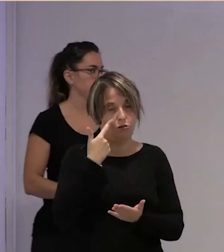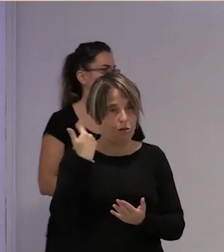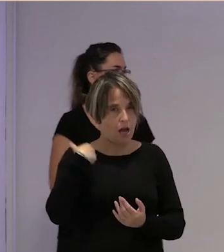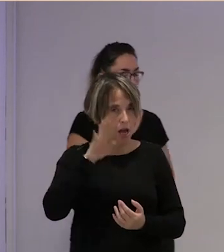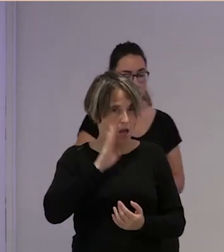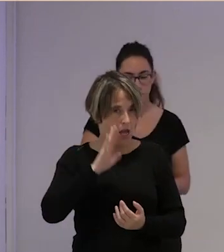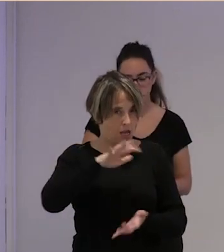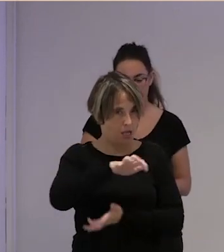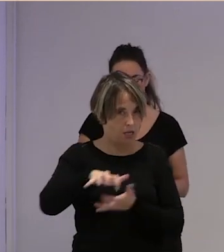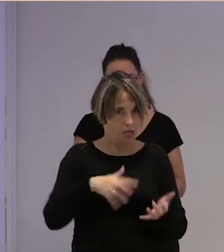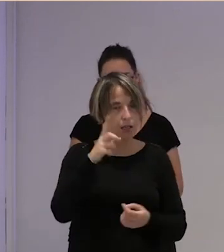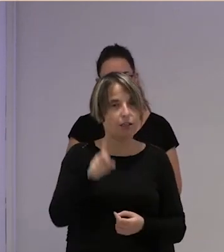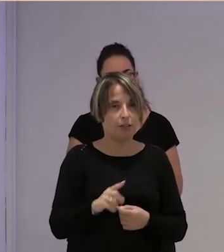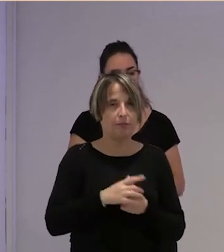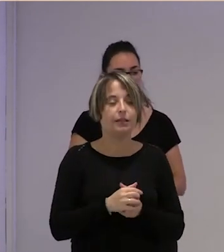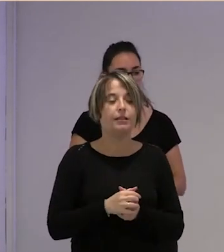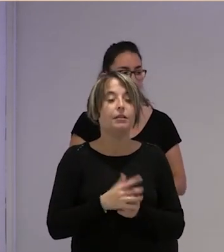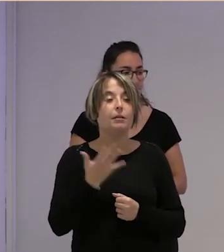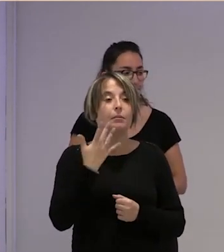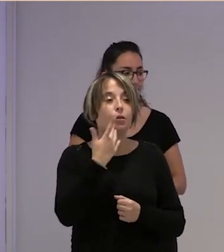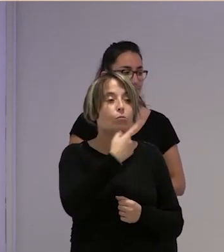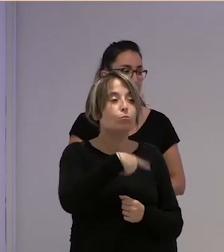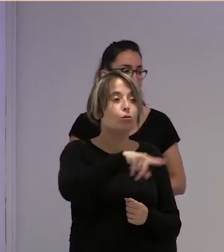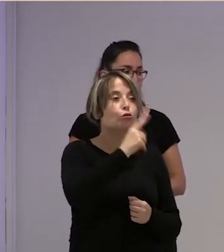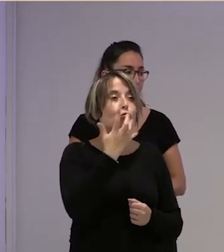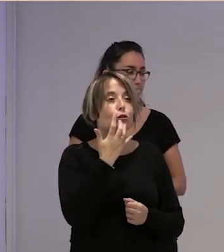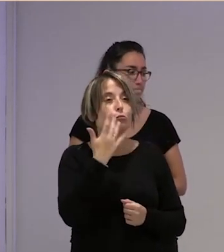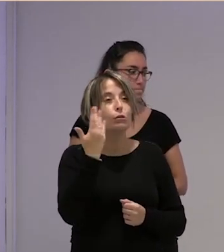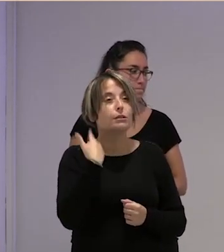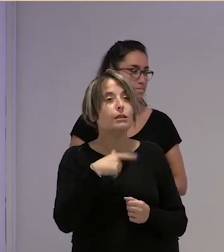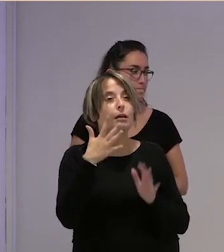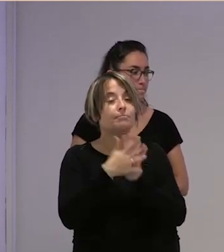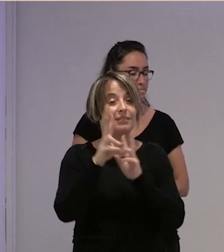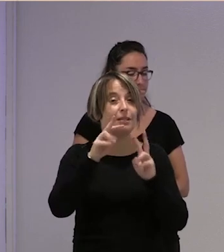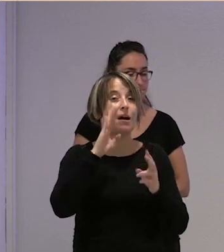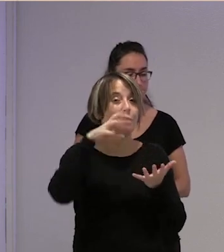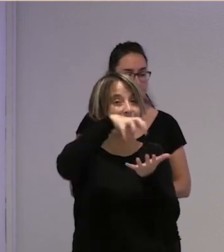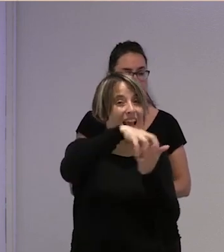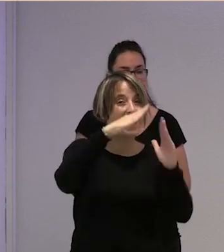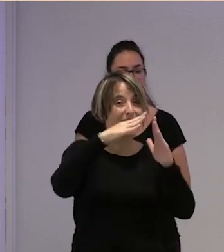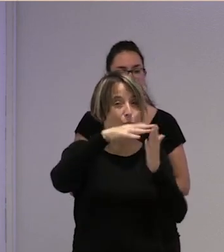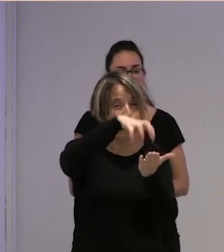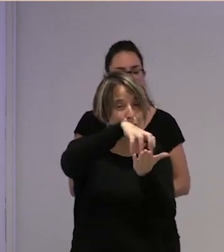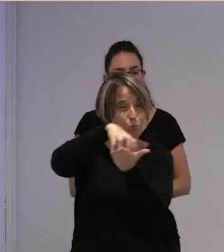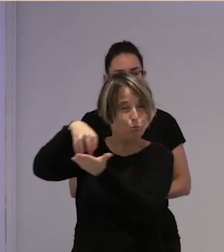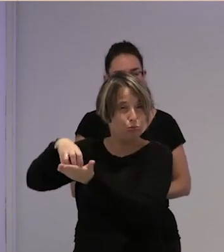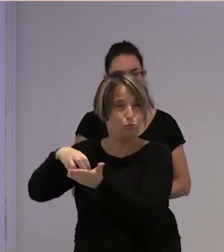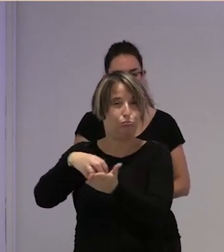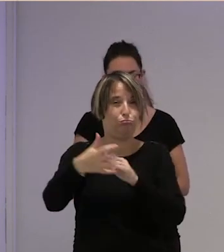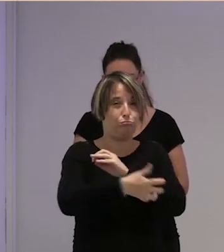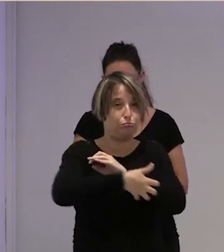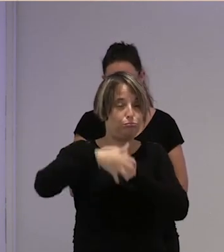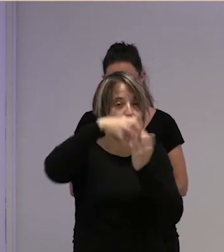bueno lo otro también obviamente pero habéis nombrado varias veces el chabolismo y sí que quiero detenerme porque evidentemente